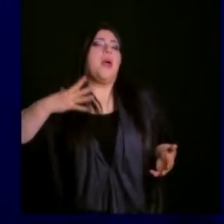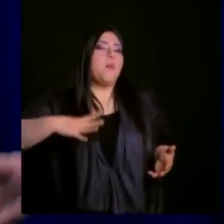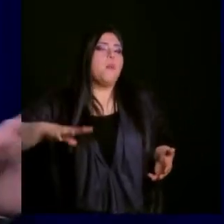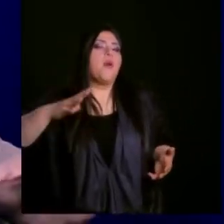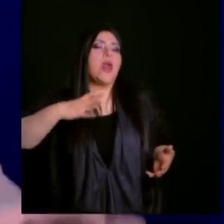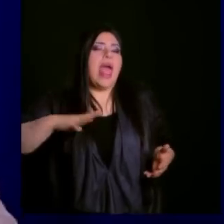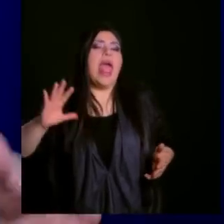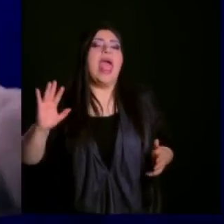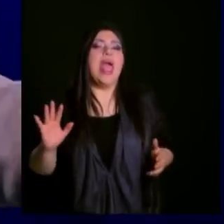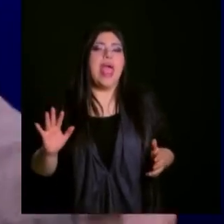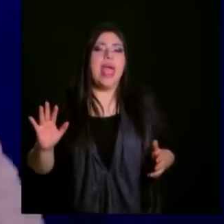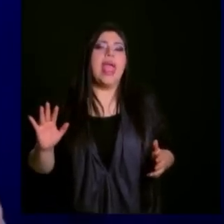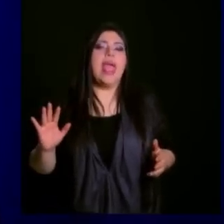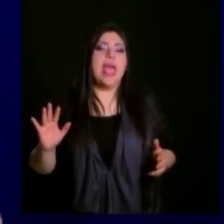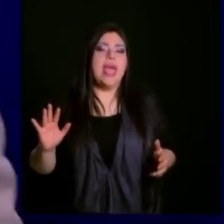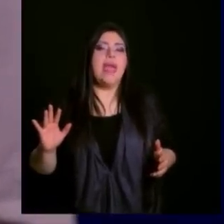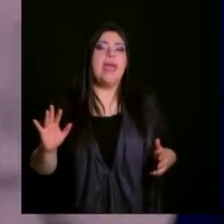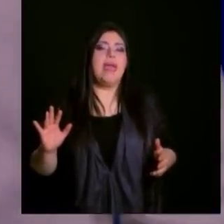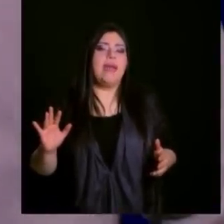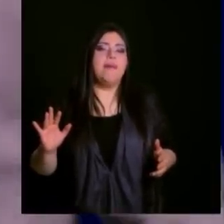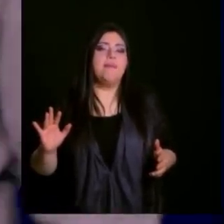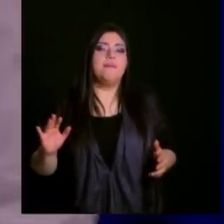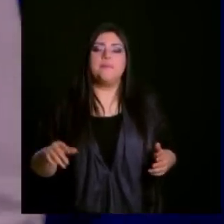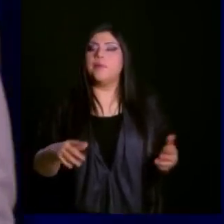porque ahorita todos los gimnasios están llenos, igual que la iglesia.